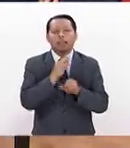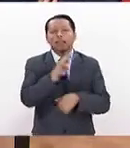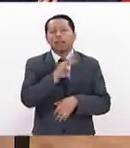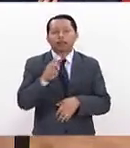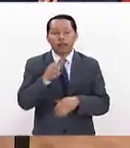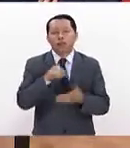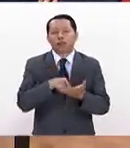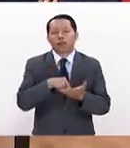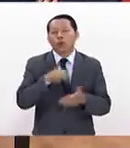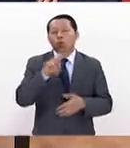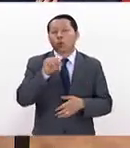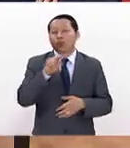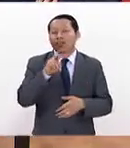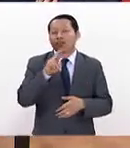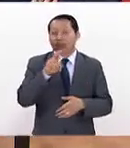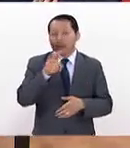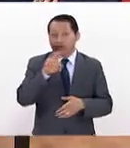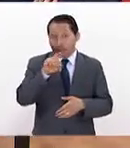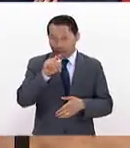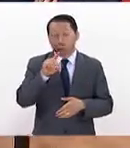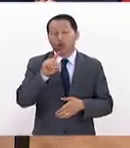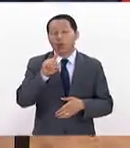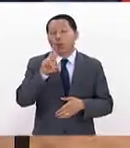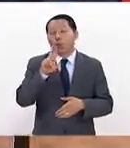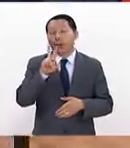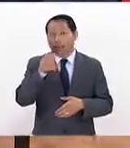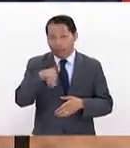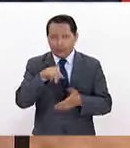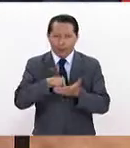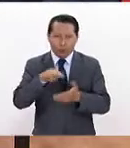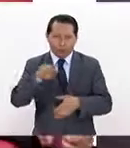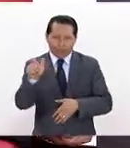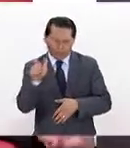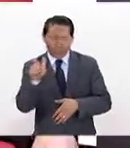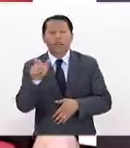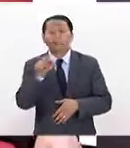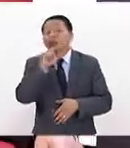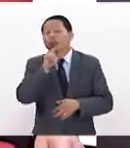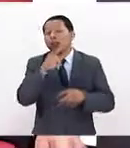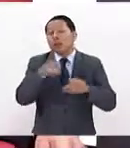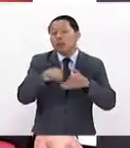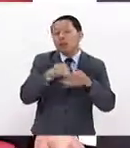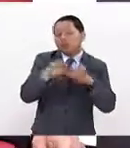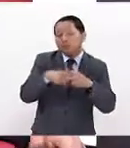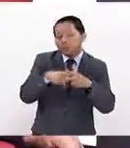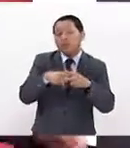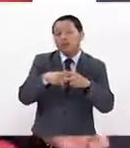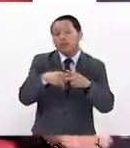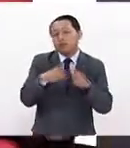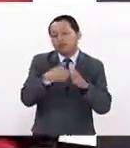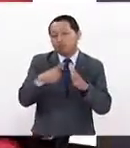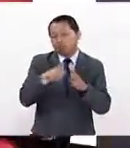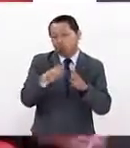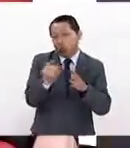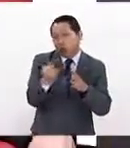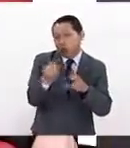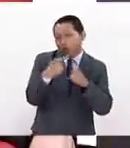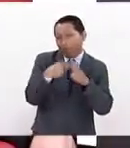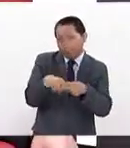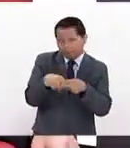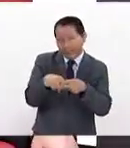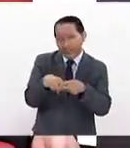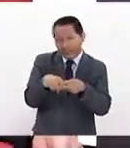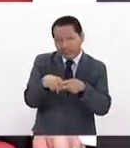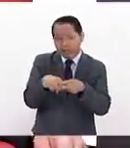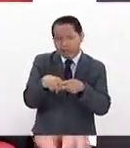www.universidadvm.mx. Estamos a punto de arrancar el ciclo 2, arranca en junio, ya están abiertas